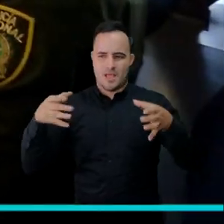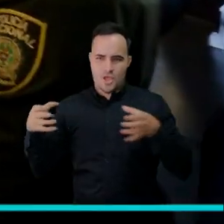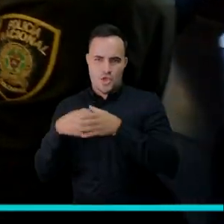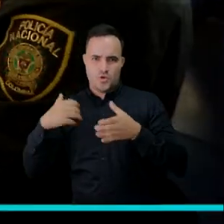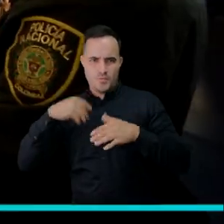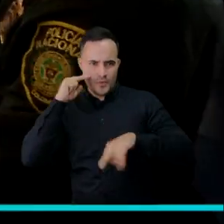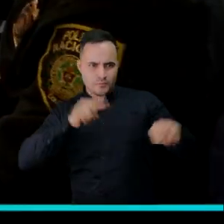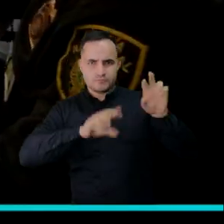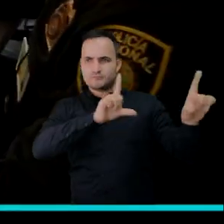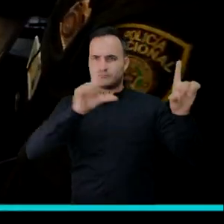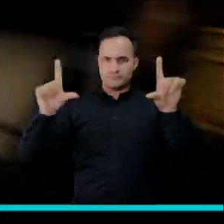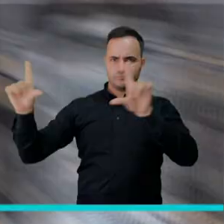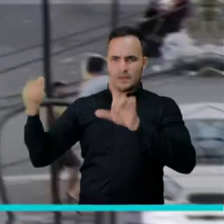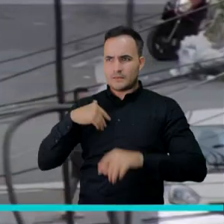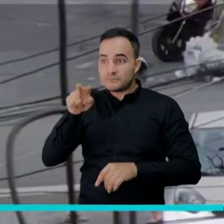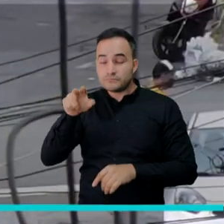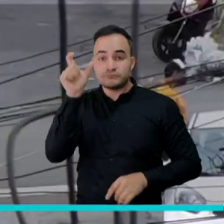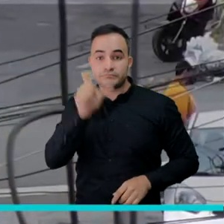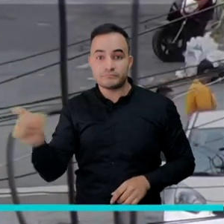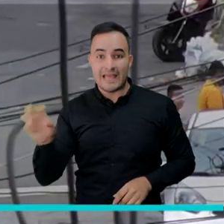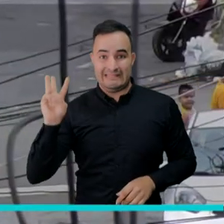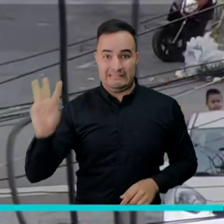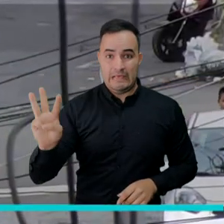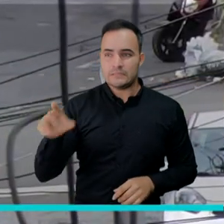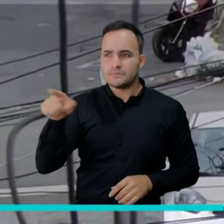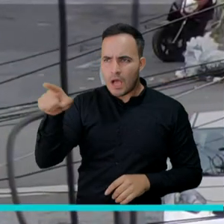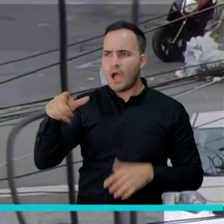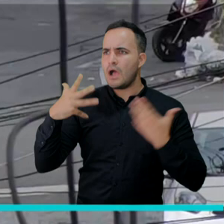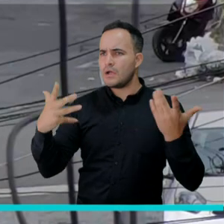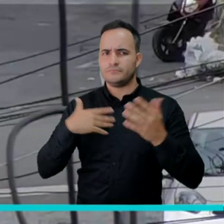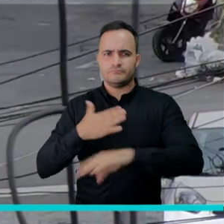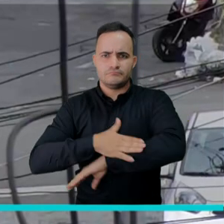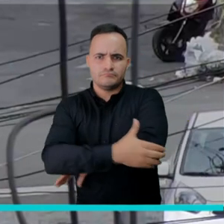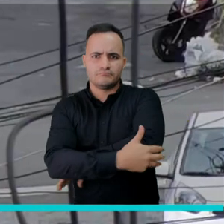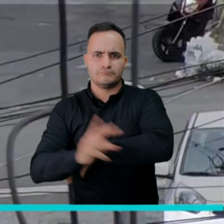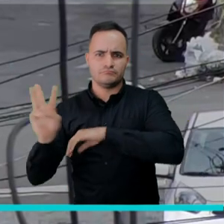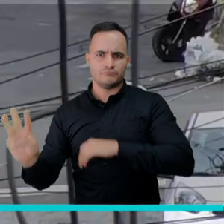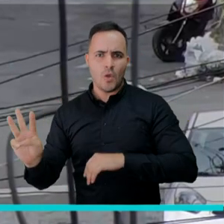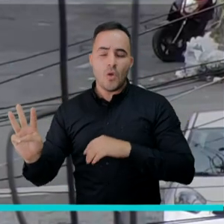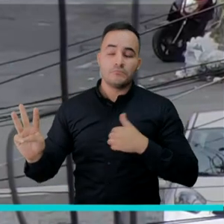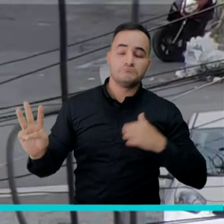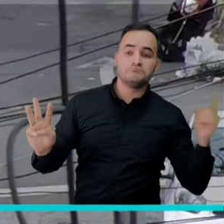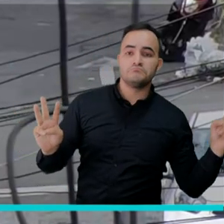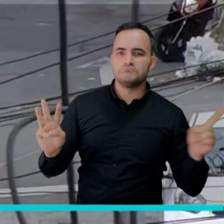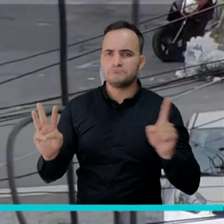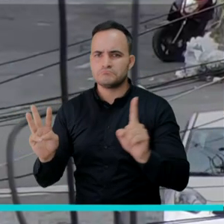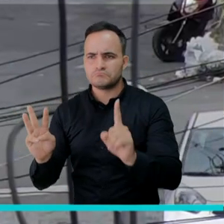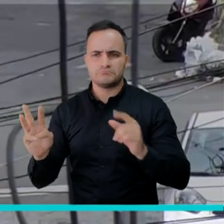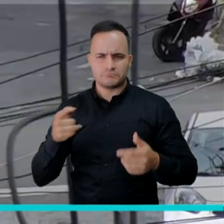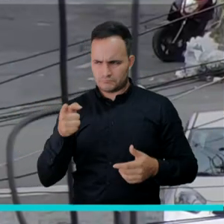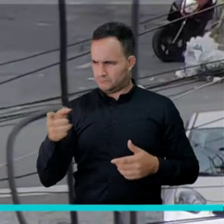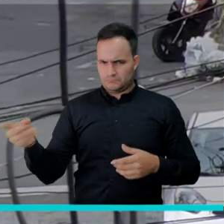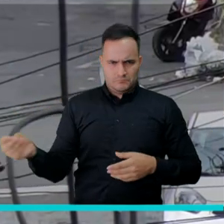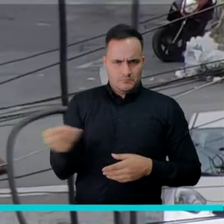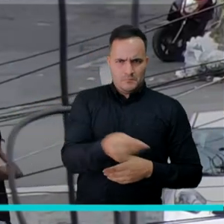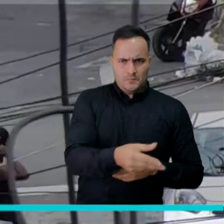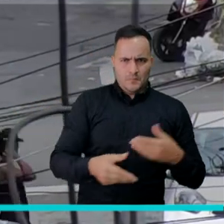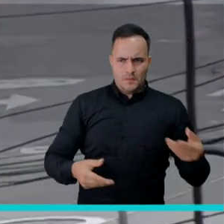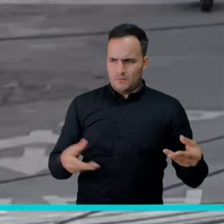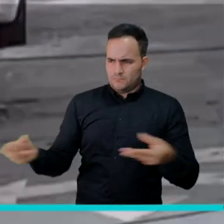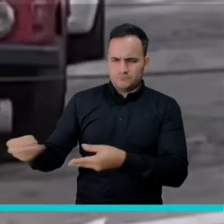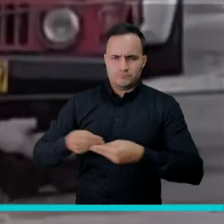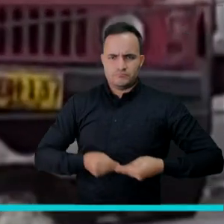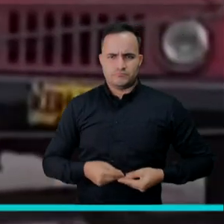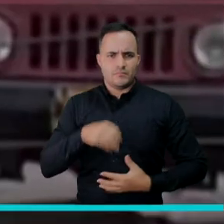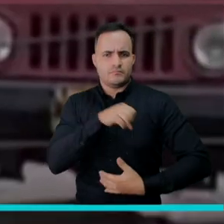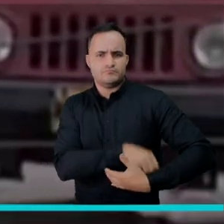visualizadores del CCTV del CSM se percatan de tres hombres quienes se encuentran en una esquina. Uno de los individuos recibe de otro hombre